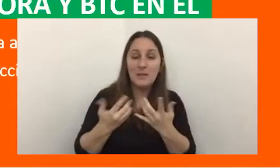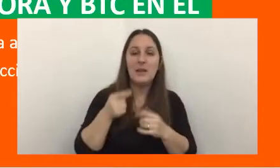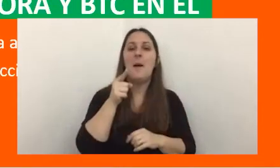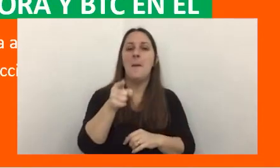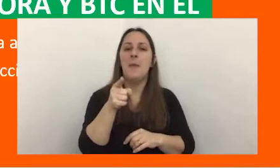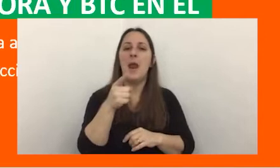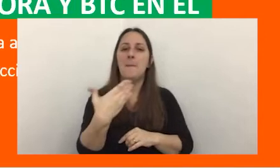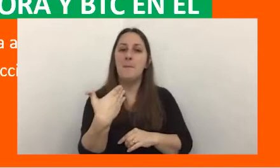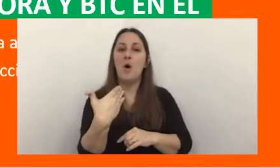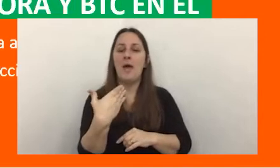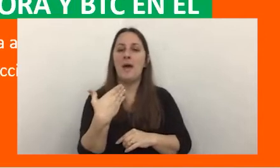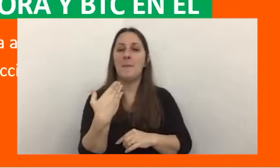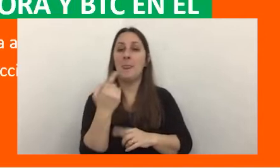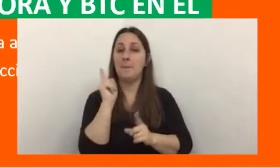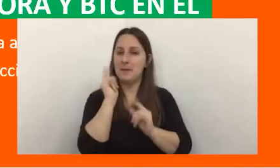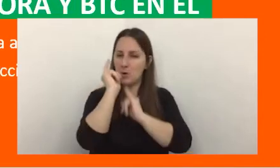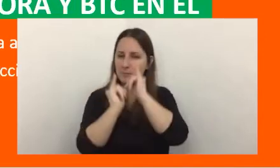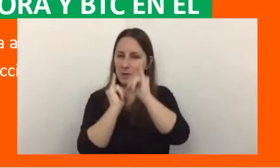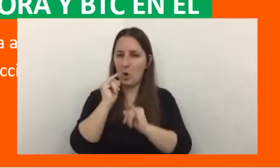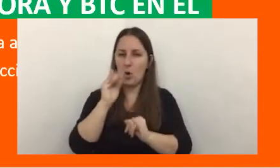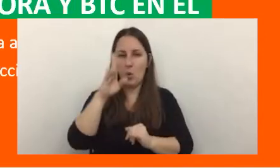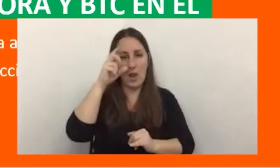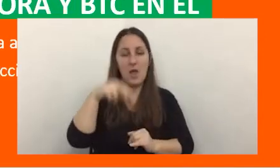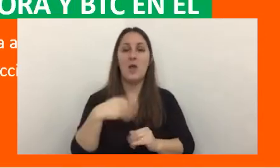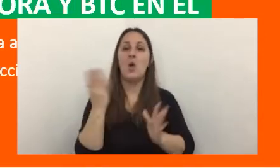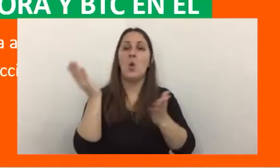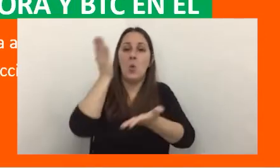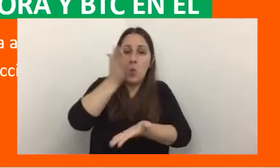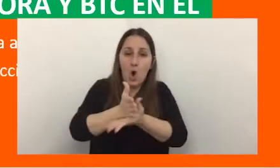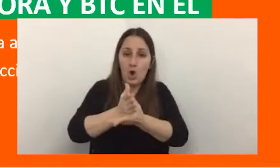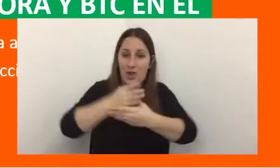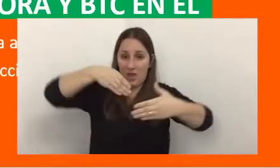alocar como bien explicó Belén un bloque en la cadena